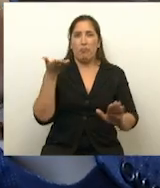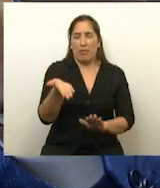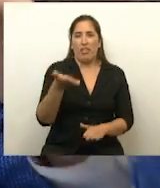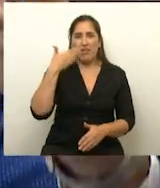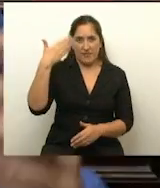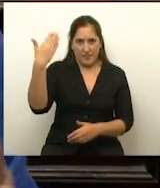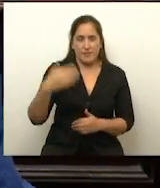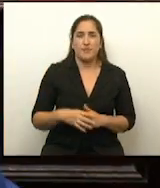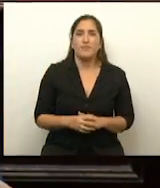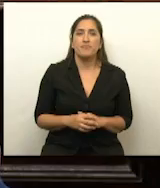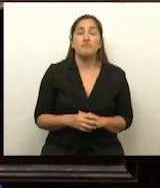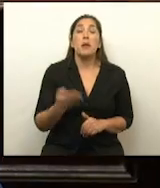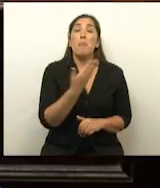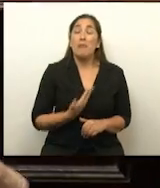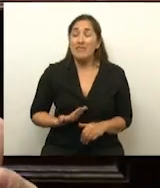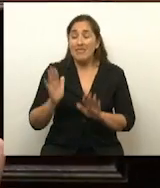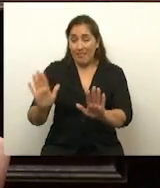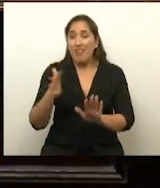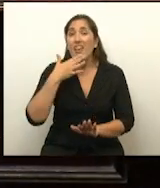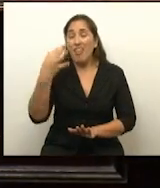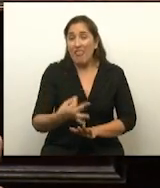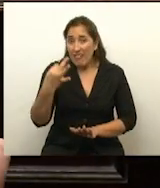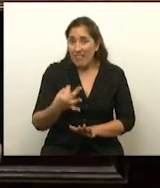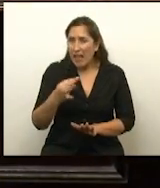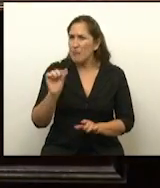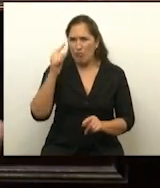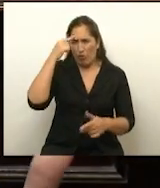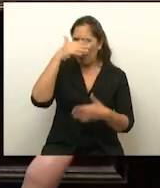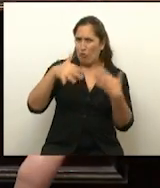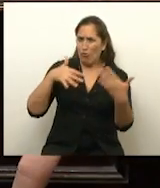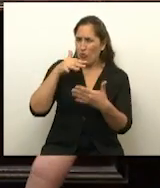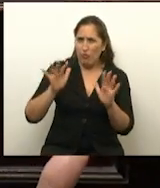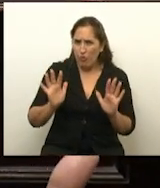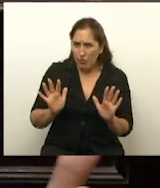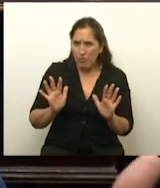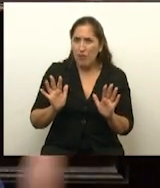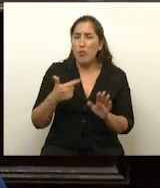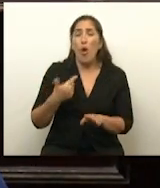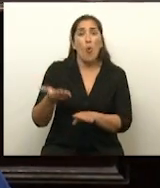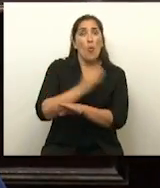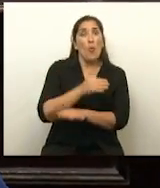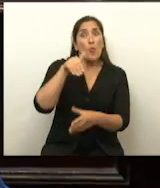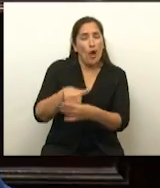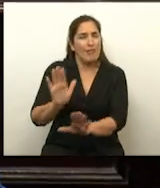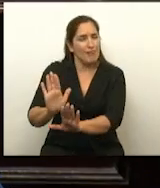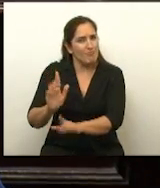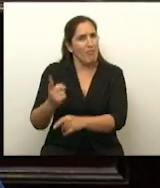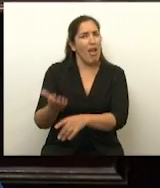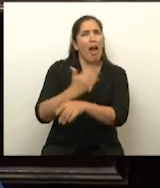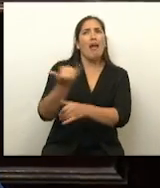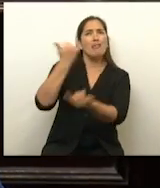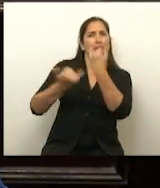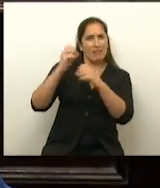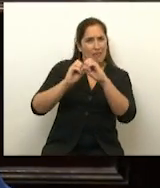Presidente, la verdad que tenemos alguna confusión y antes de votar, lógicamente, quiero que nos aclare